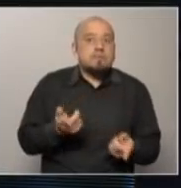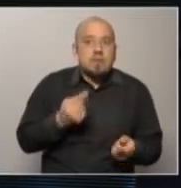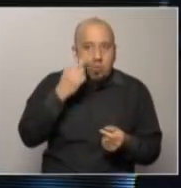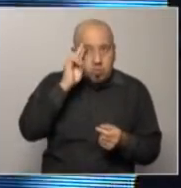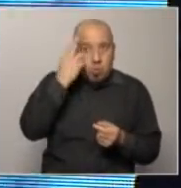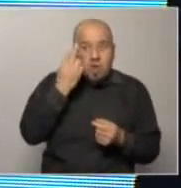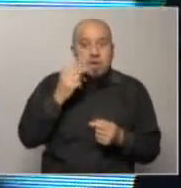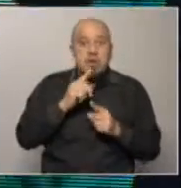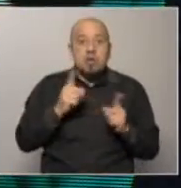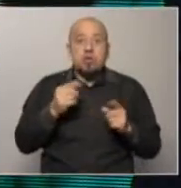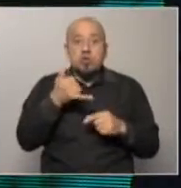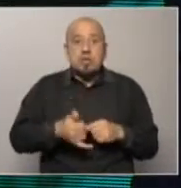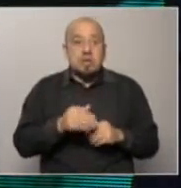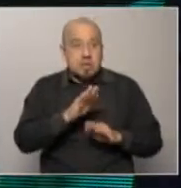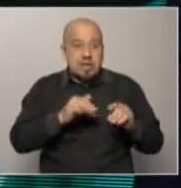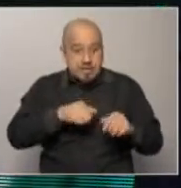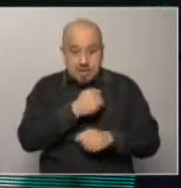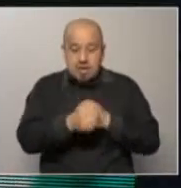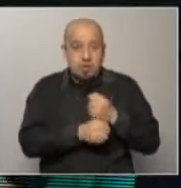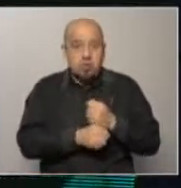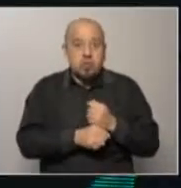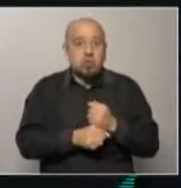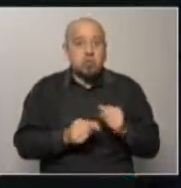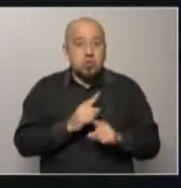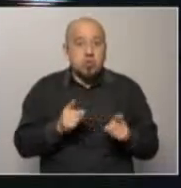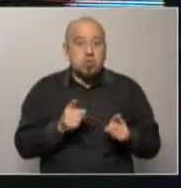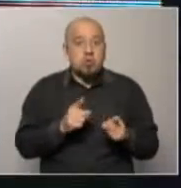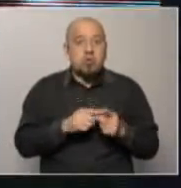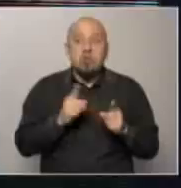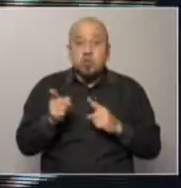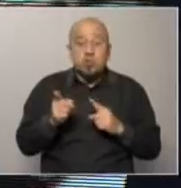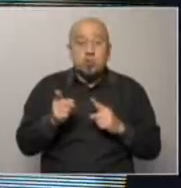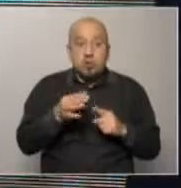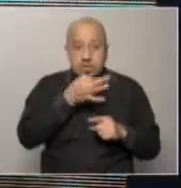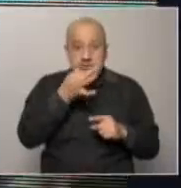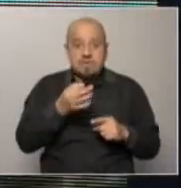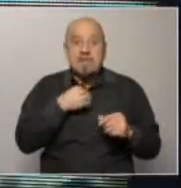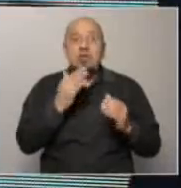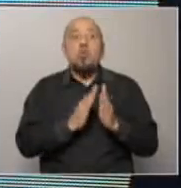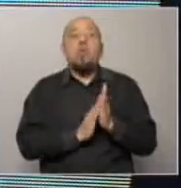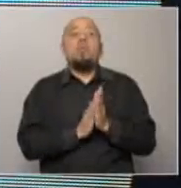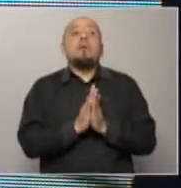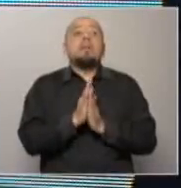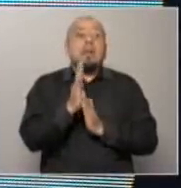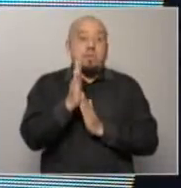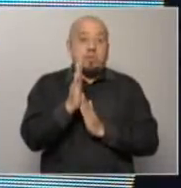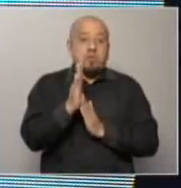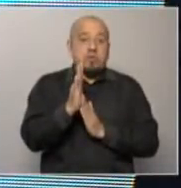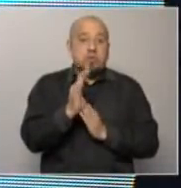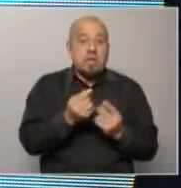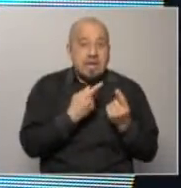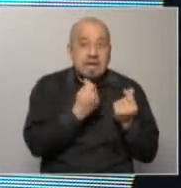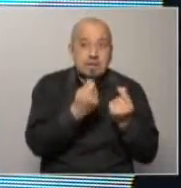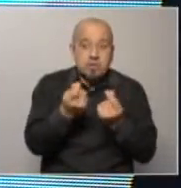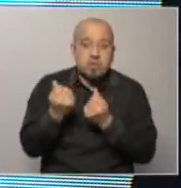no tiene que corregir el déficit fiscal este año sino que como bien decía Agustín lo aumentamos y lo aumentamos de forma más importante es probable